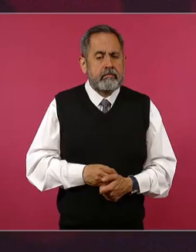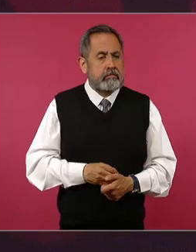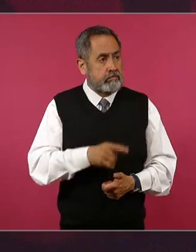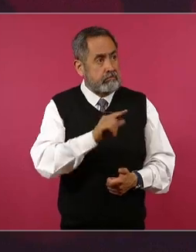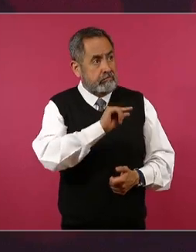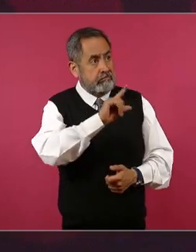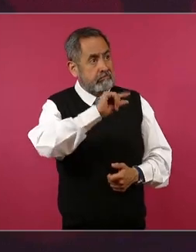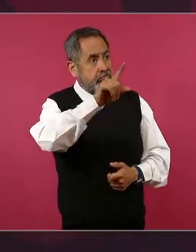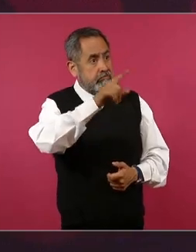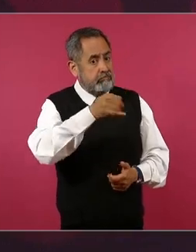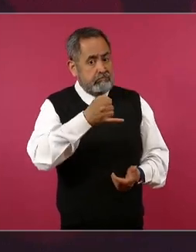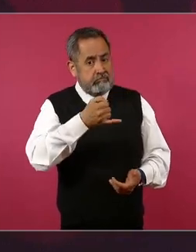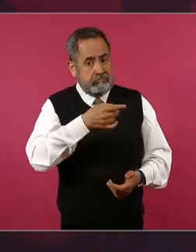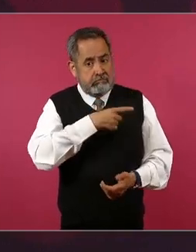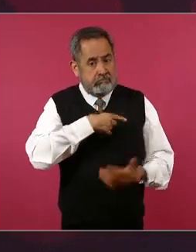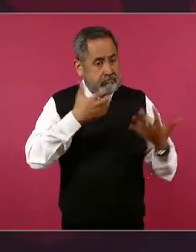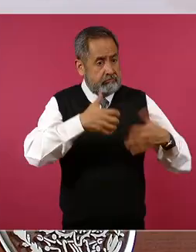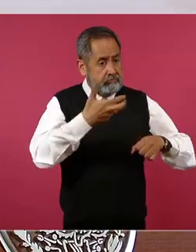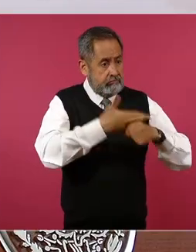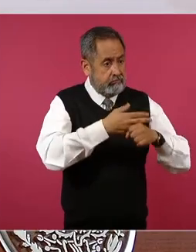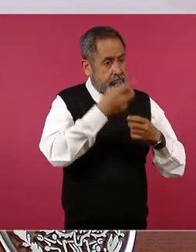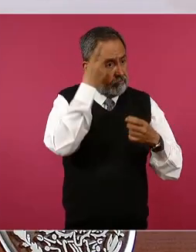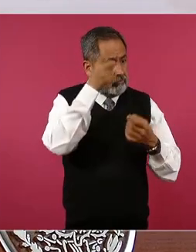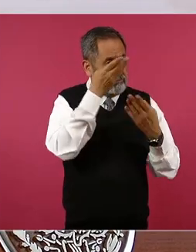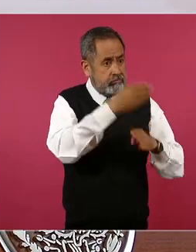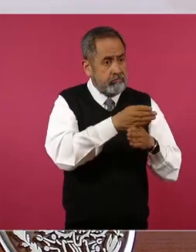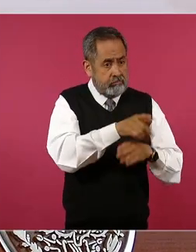grandes empresarios o banqueros?